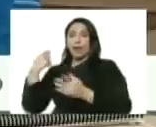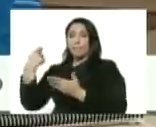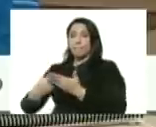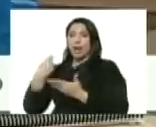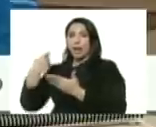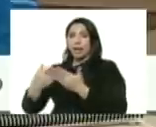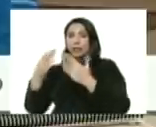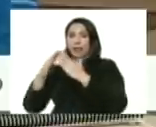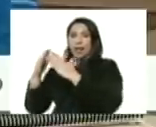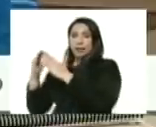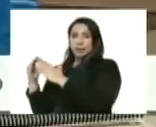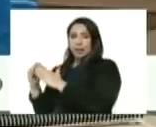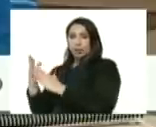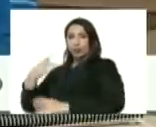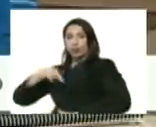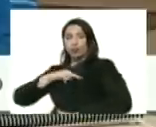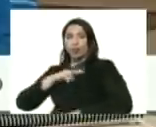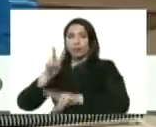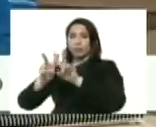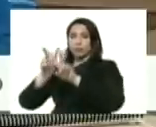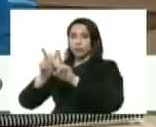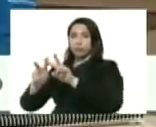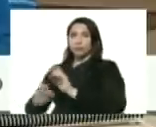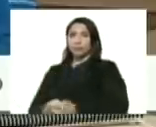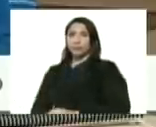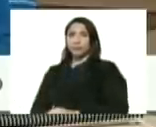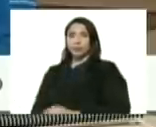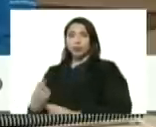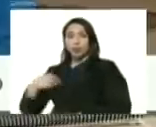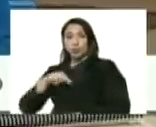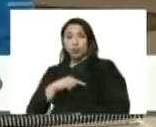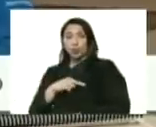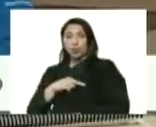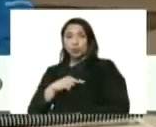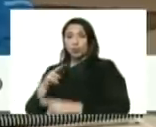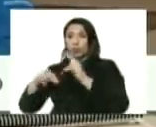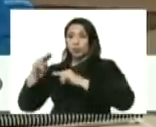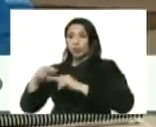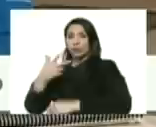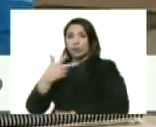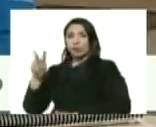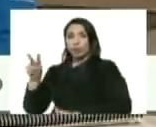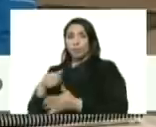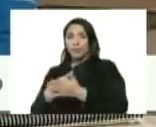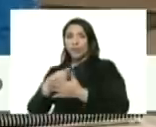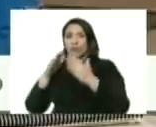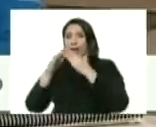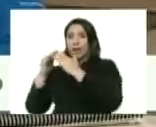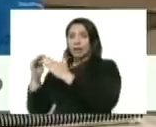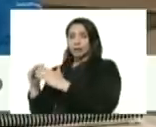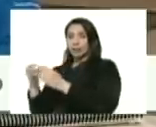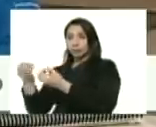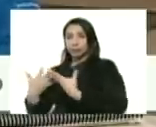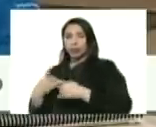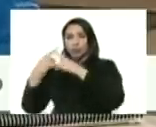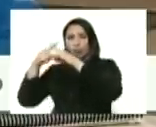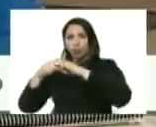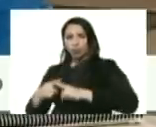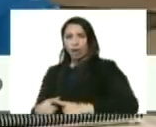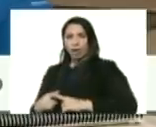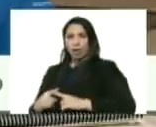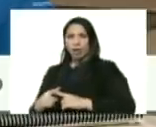viviendas de nuestra gran misión vivienda venezuela estaríamos concluyendo 32.000 viviendas eso nos da un total